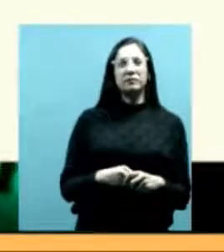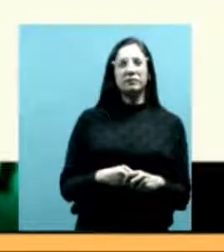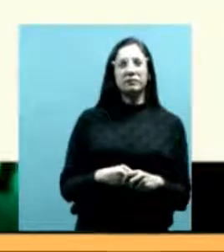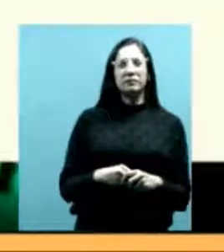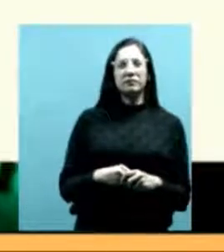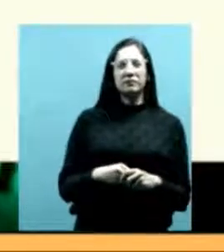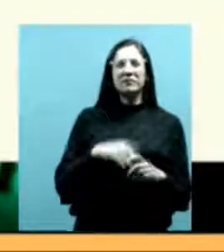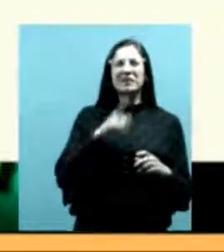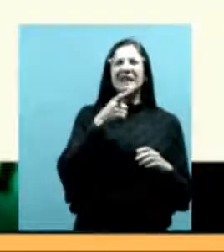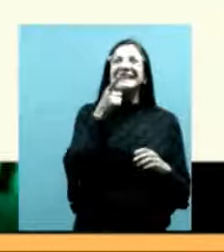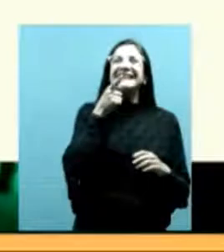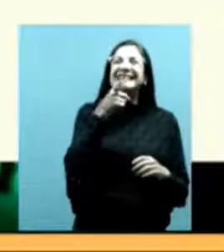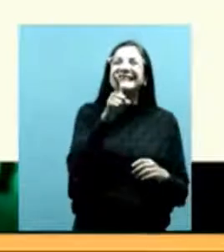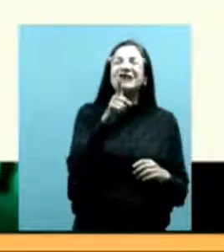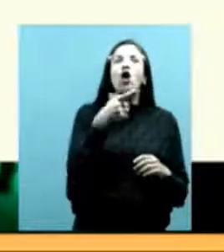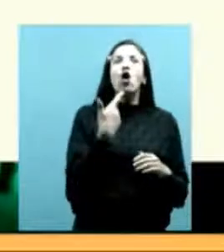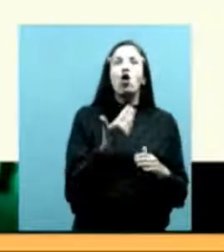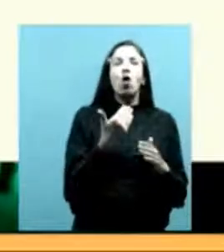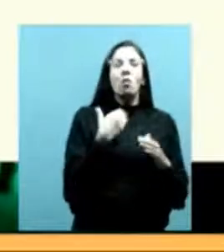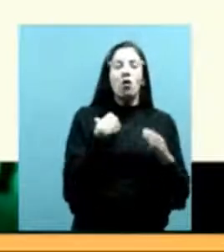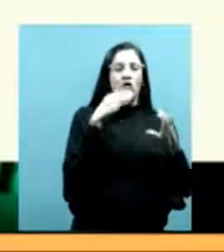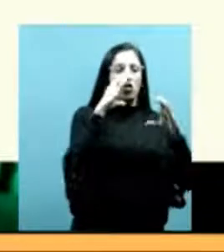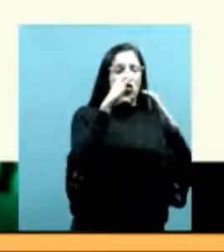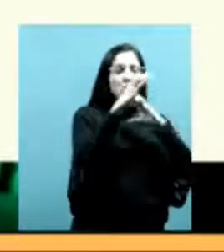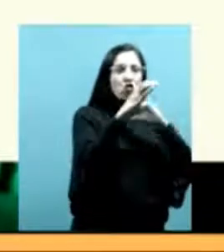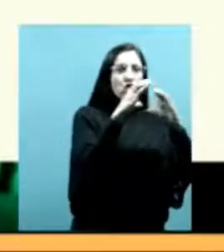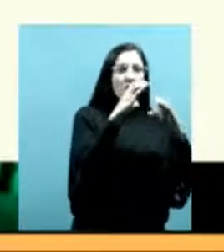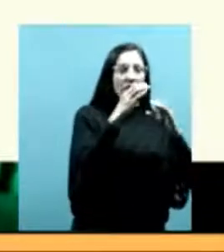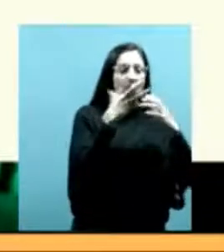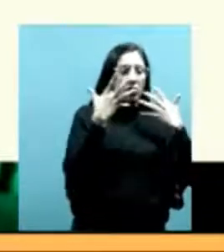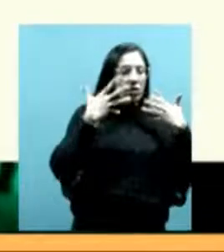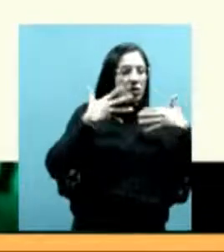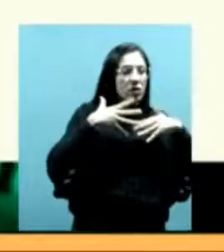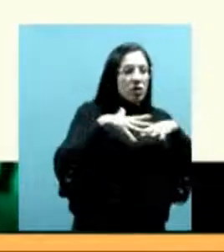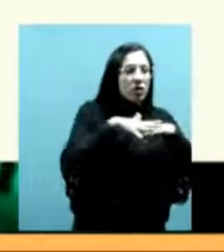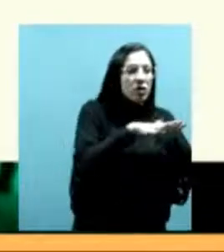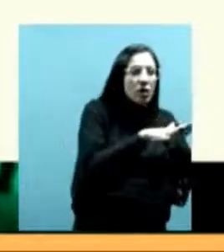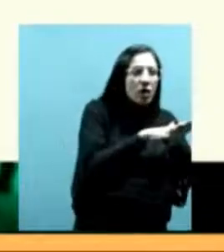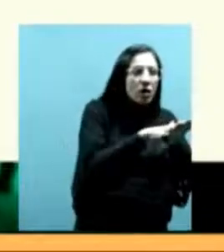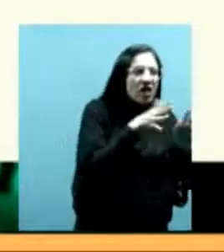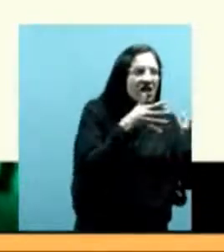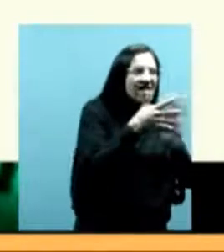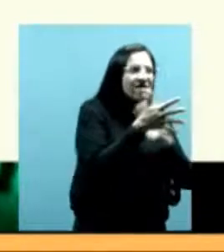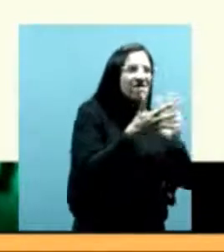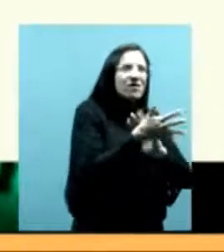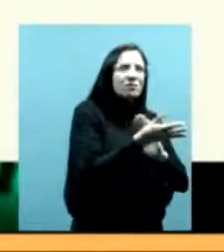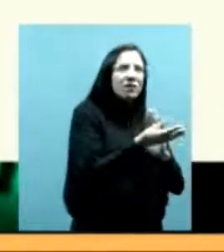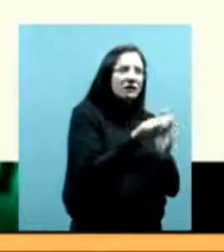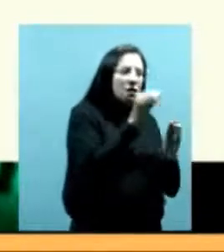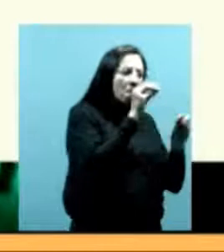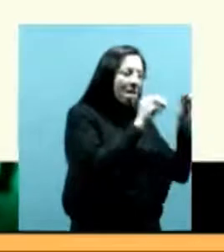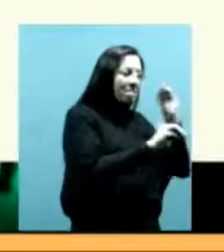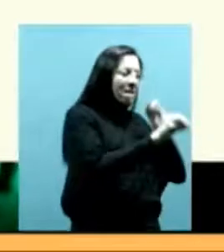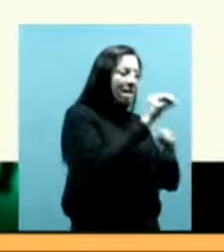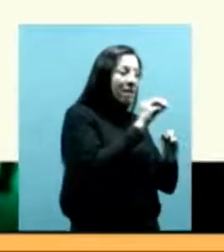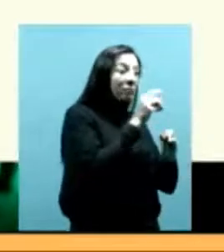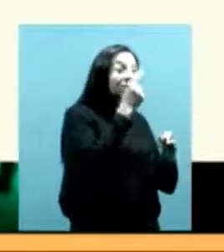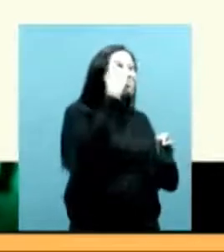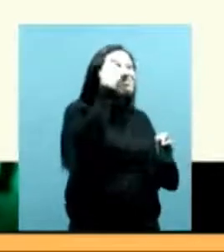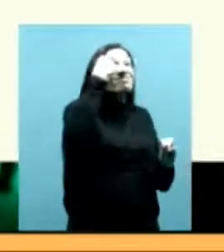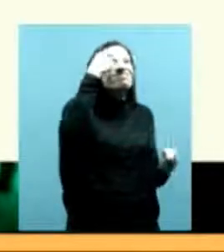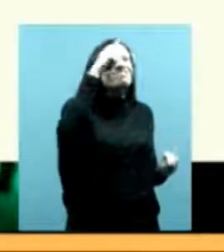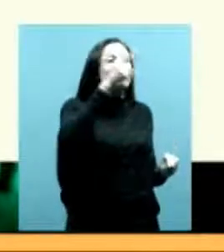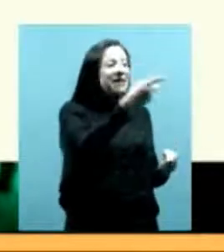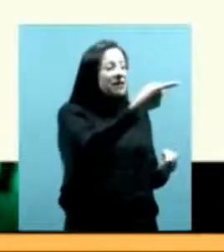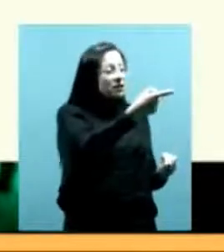de comunicar y sumar combinar y componer la información para darle coherencia y eficacia comunicativa y